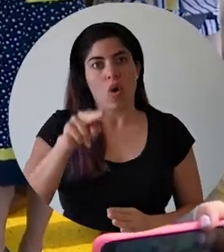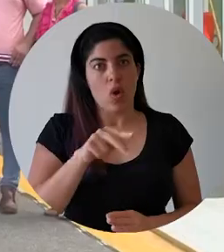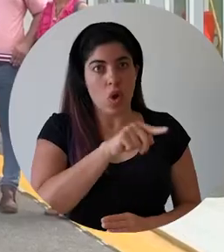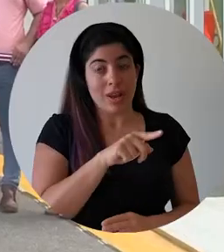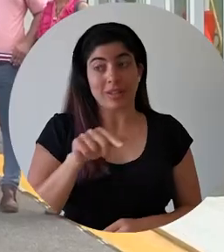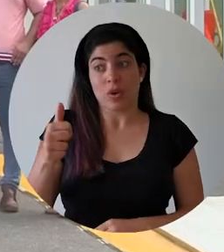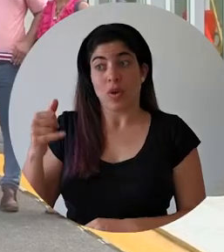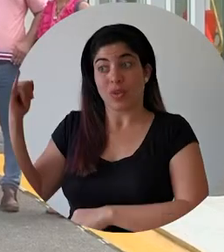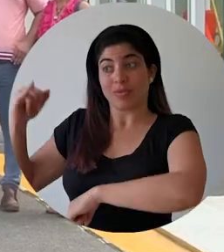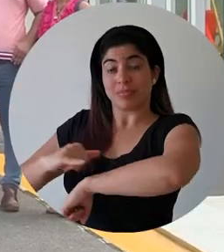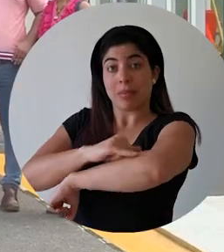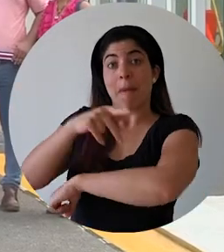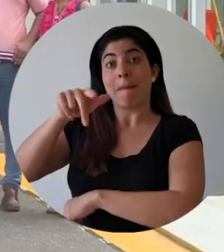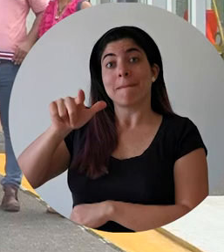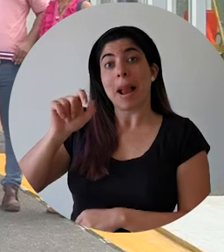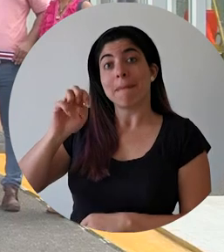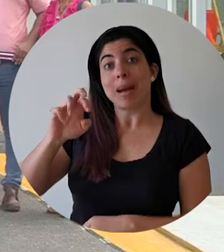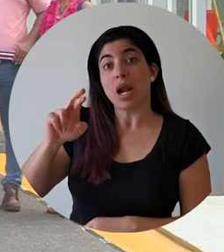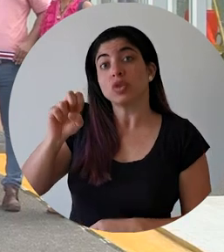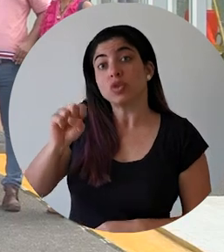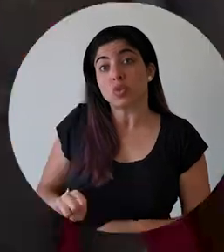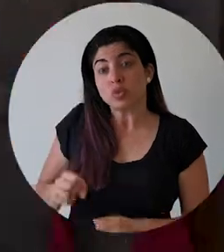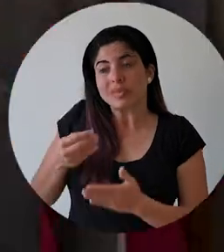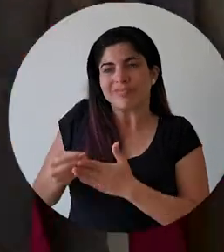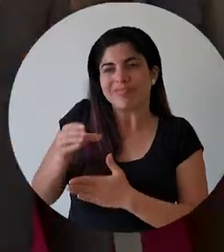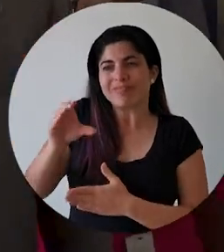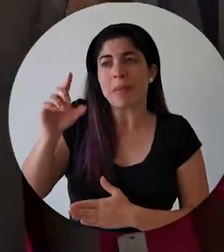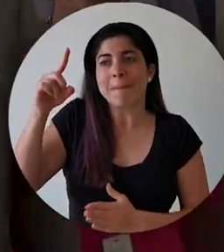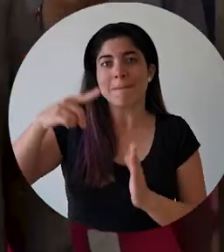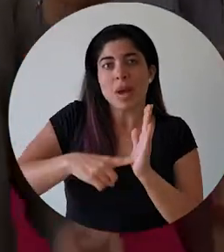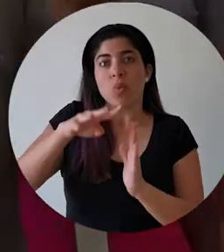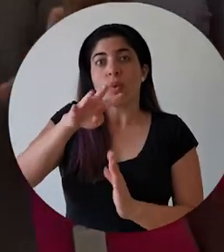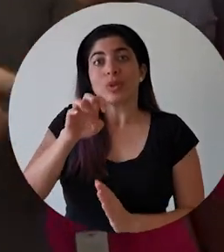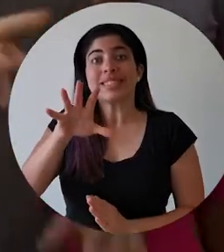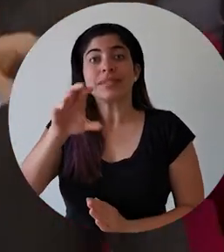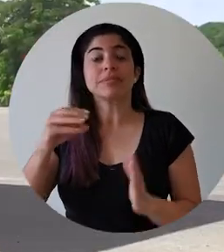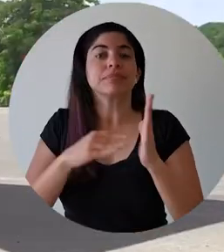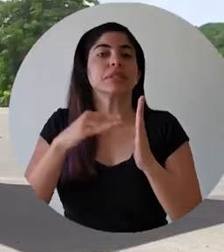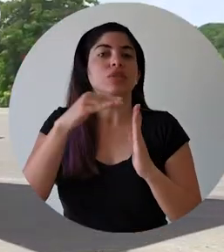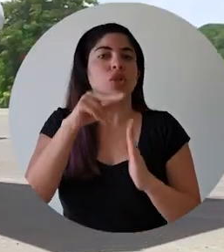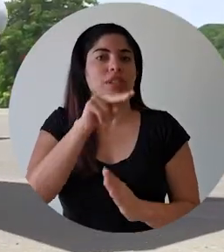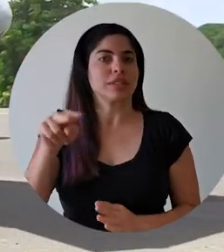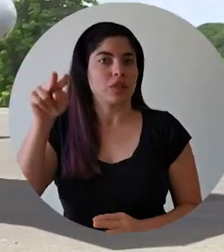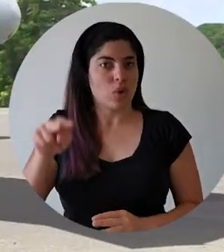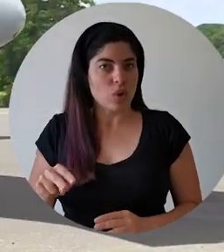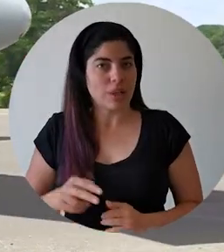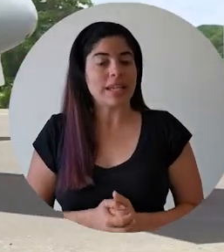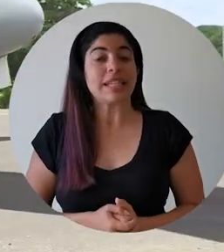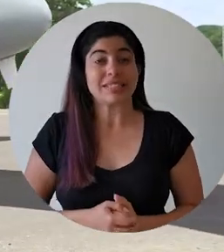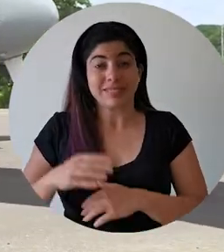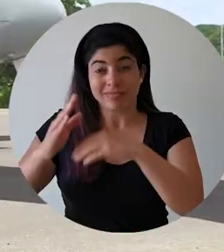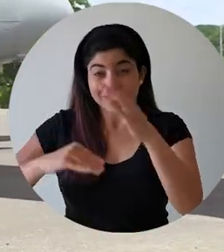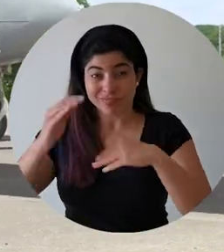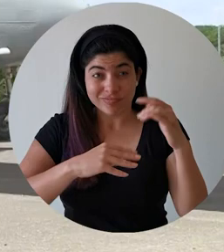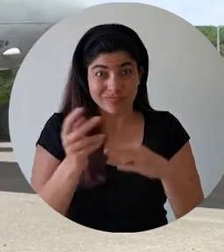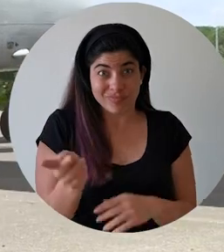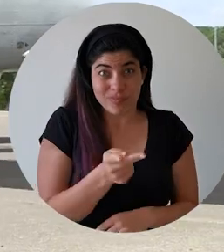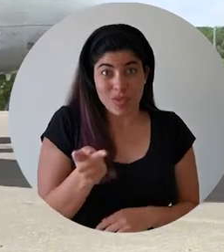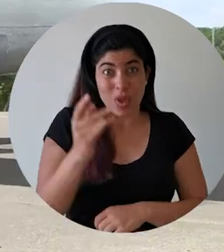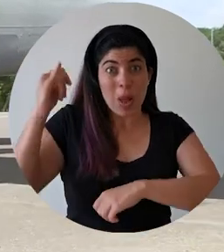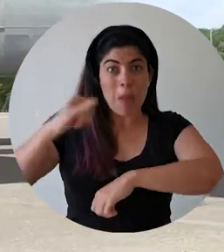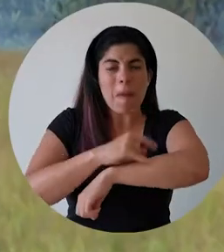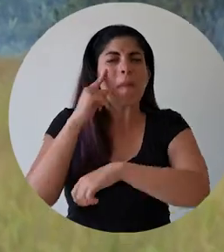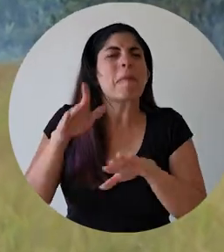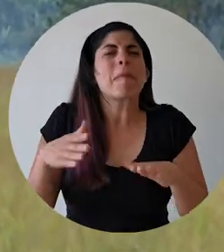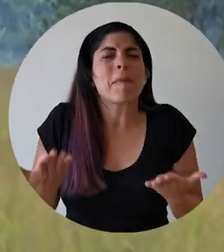colones. En el aeródromo de Palmar Sur se invirtieron 1.450 millones de colones. Las obras en estos